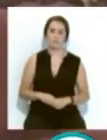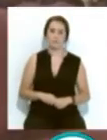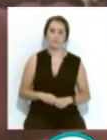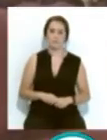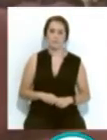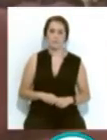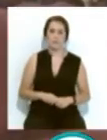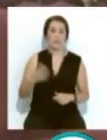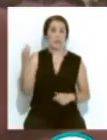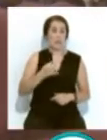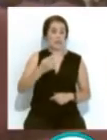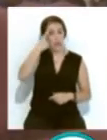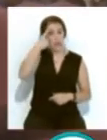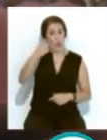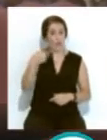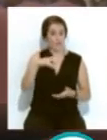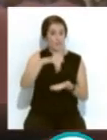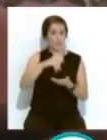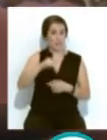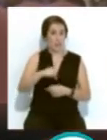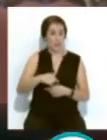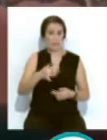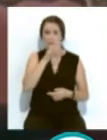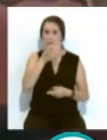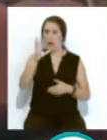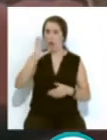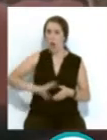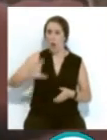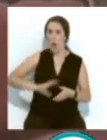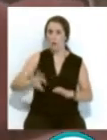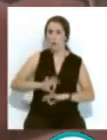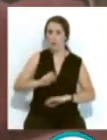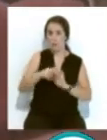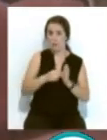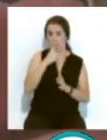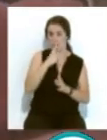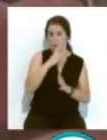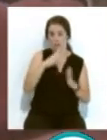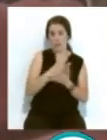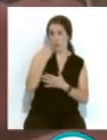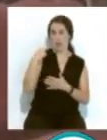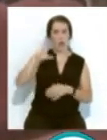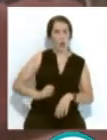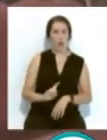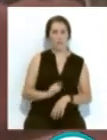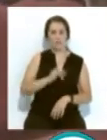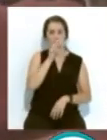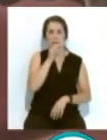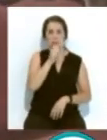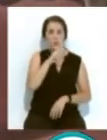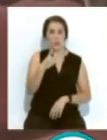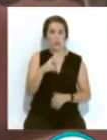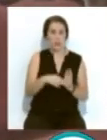Hay que recordar que a la fecha que estamos todavía no se han cobrado las del año pasado 2019... ...y si no se han convocado todavía las de